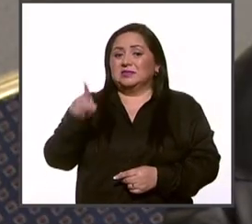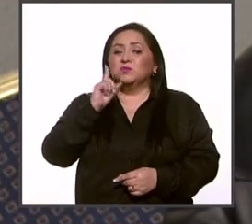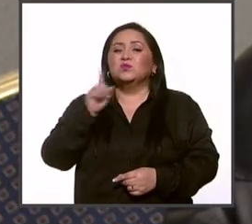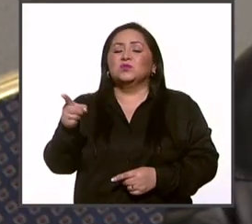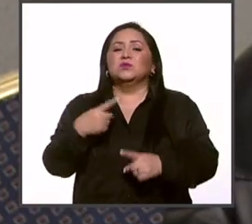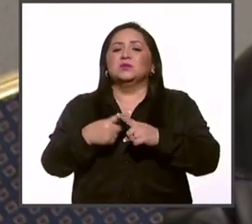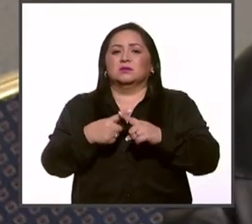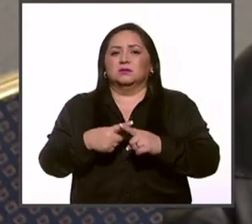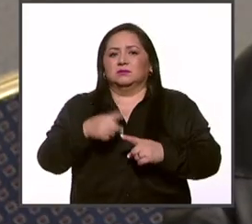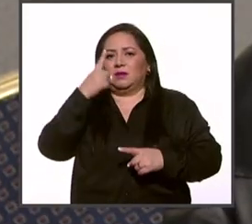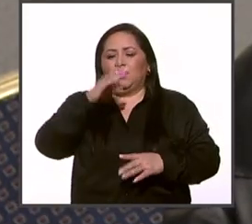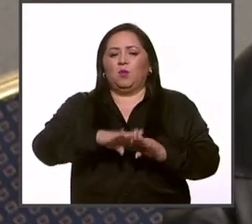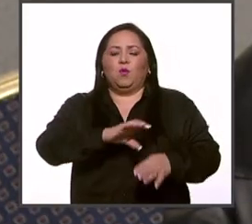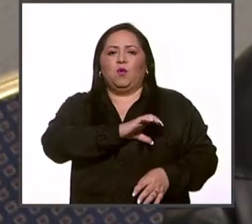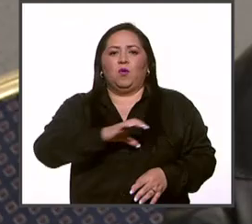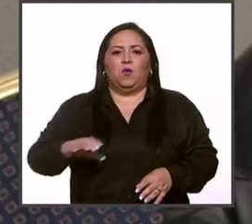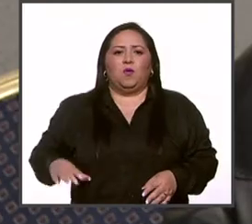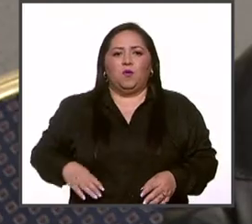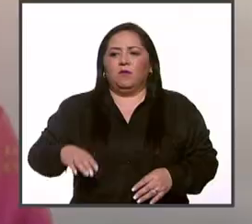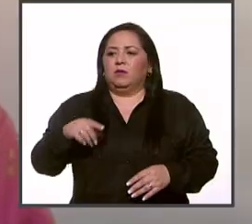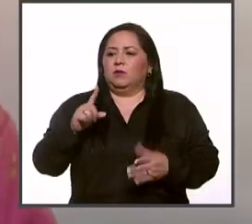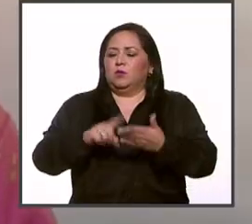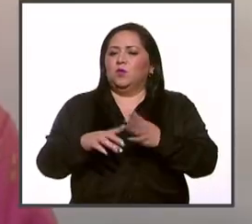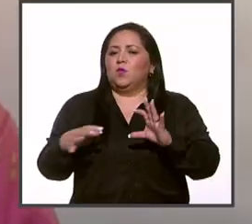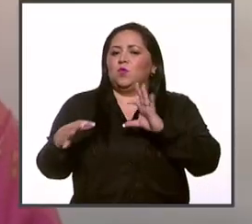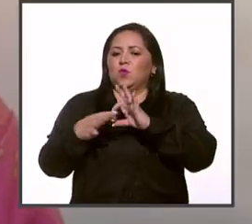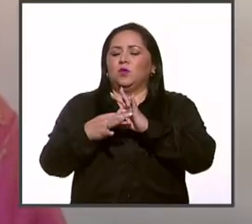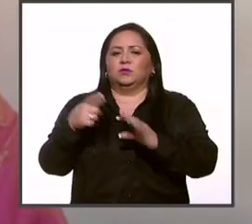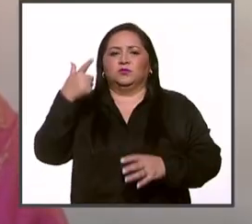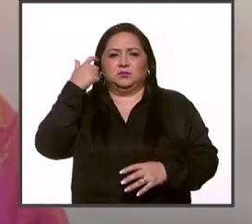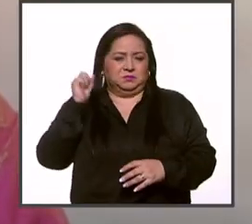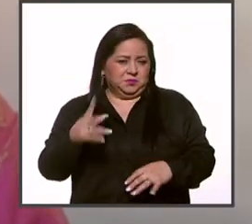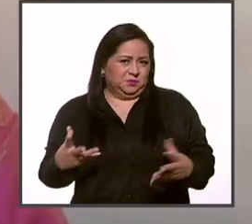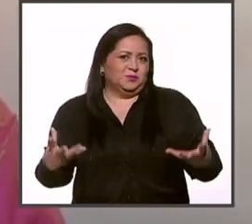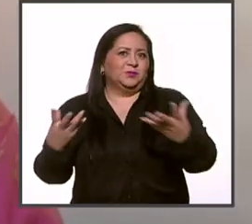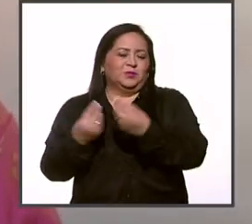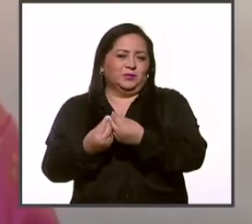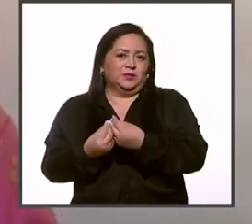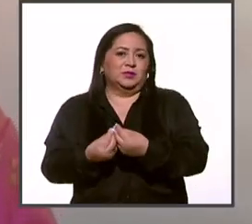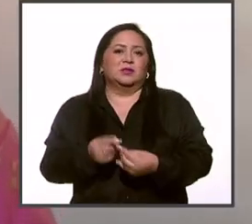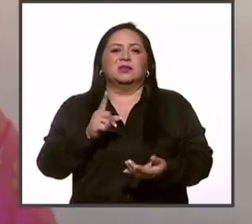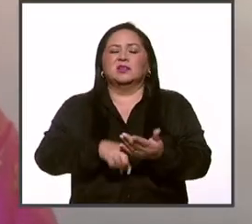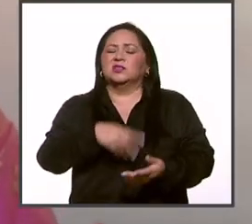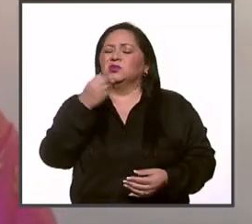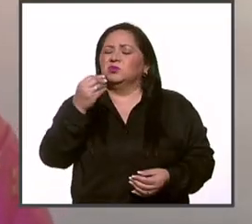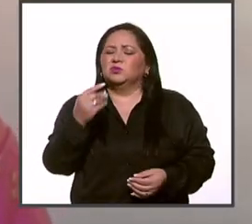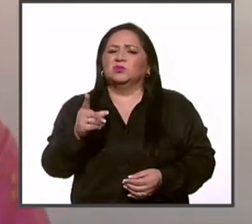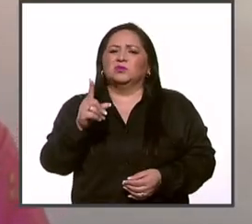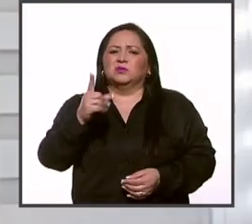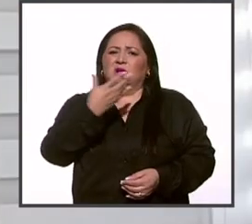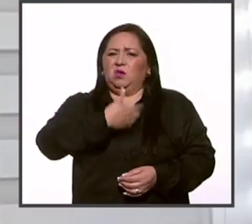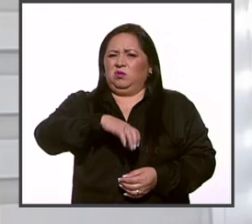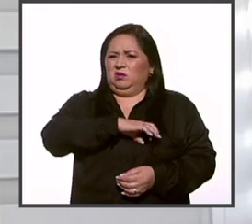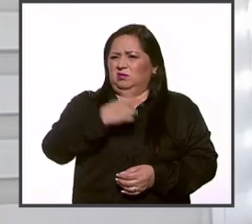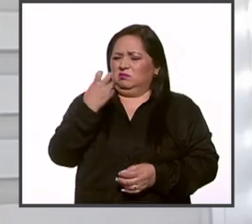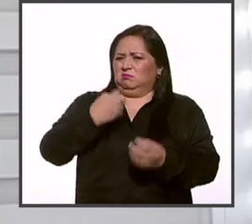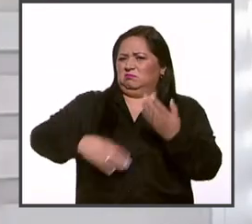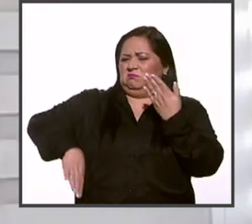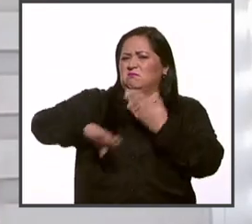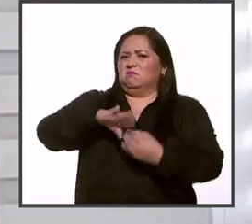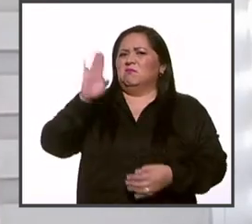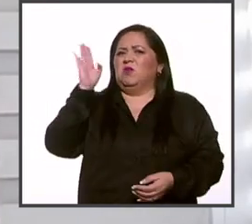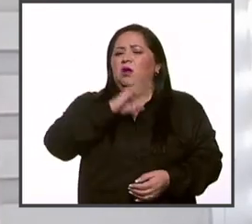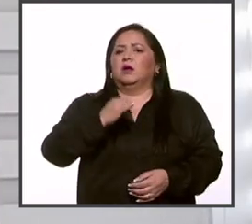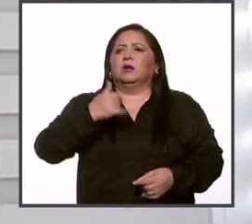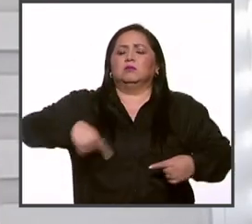promotoras de la candidata del Frente Unido, Xochitl Galvez. Es una infamia, dijo Claudia, y saltaron